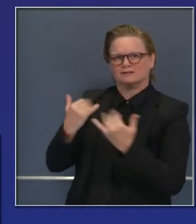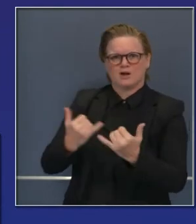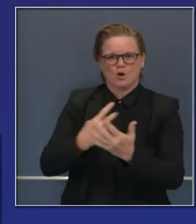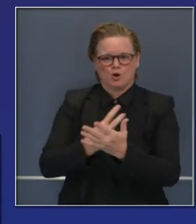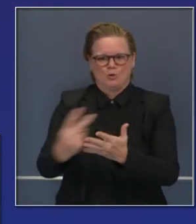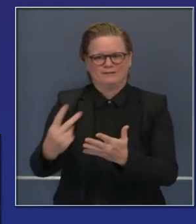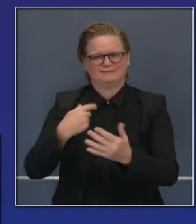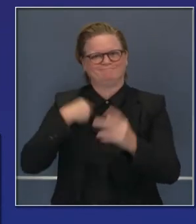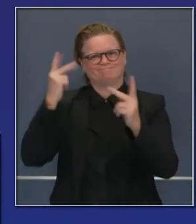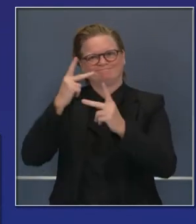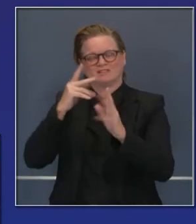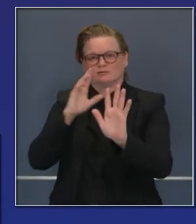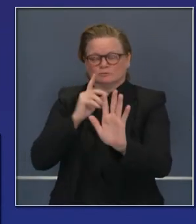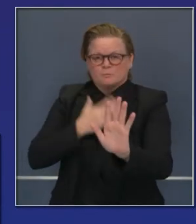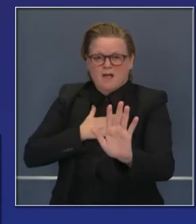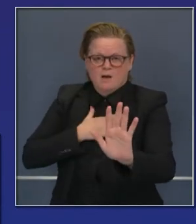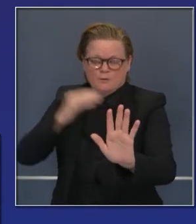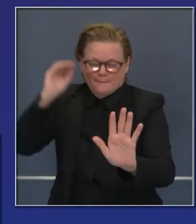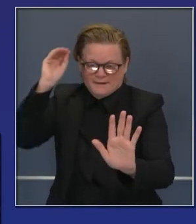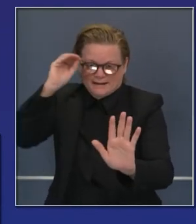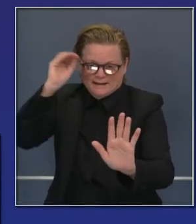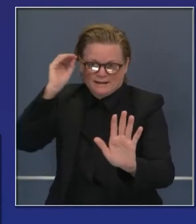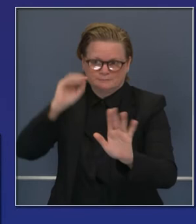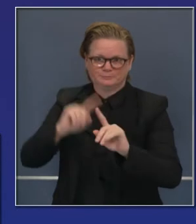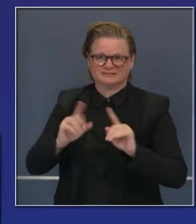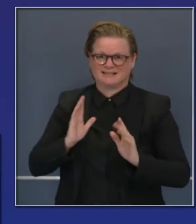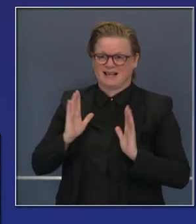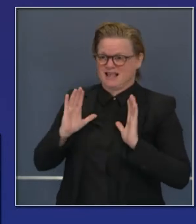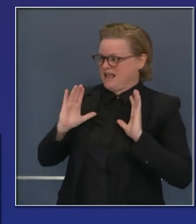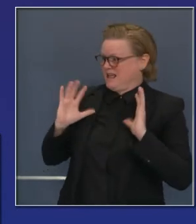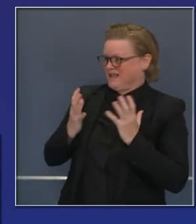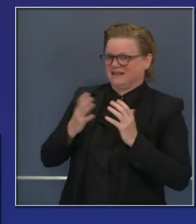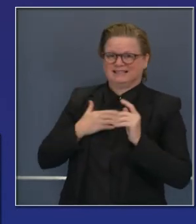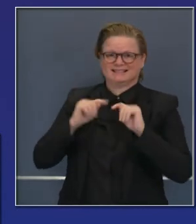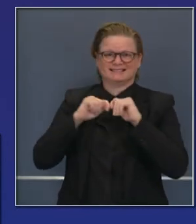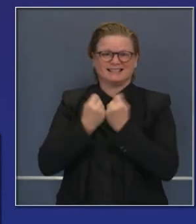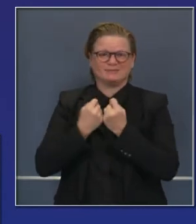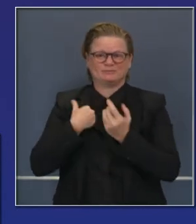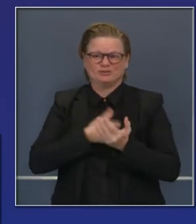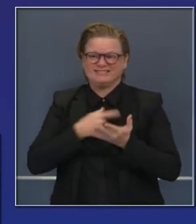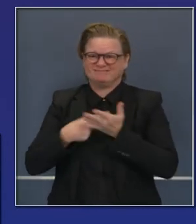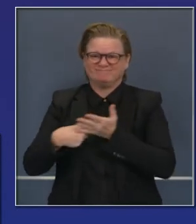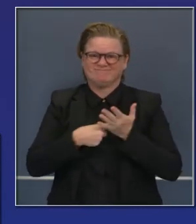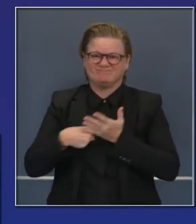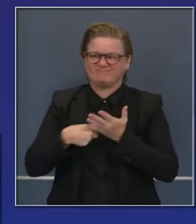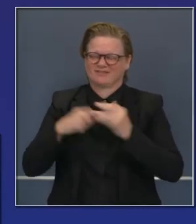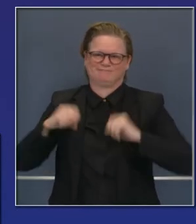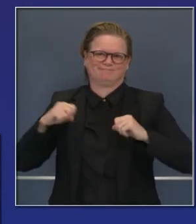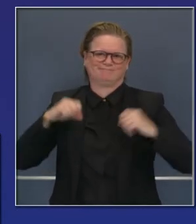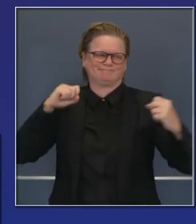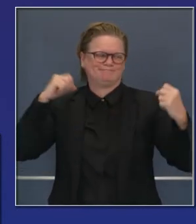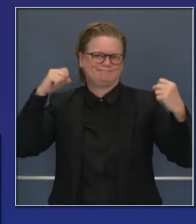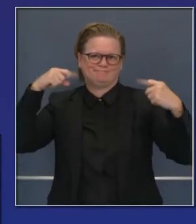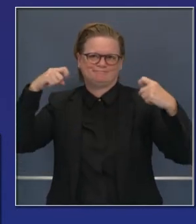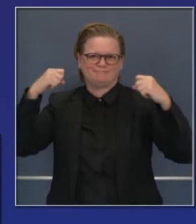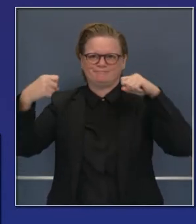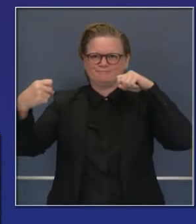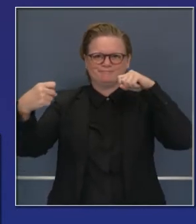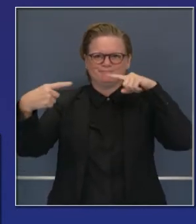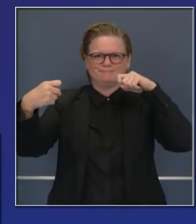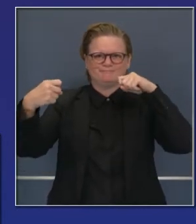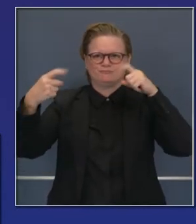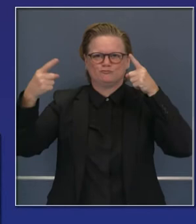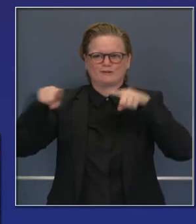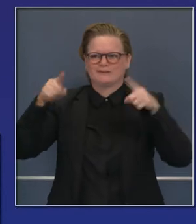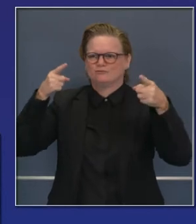mis propias opiniones al respecto, pero también opiniones formadas por el equipo y por el Dr. Galley. Le voy a pedir al